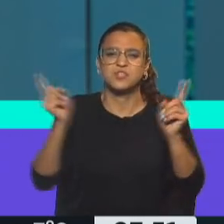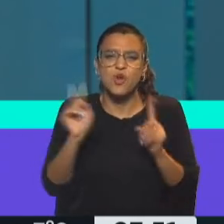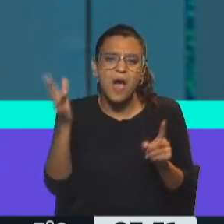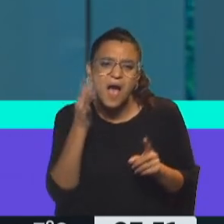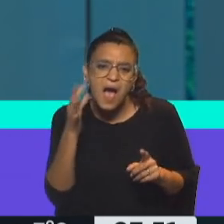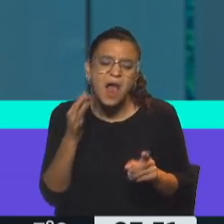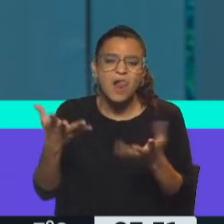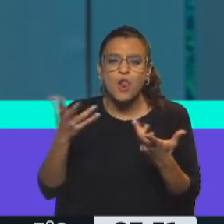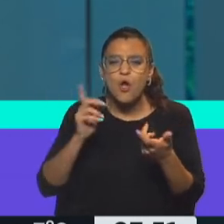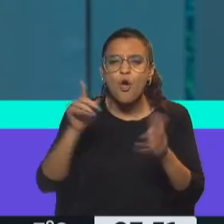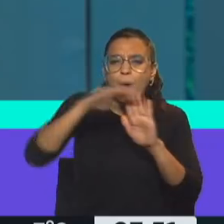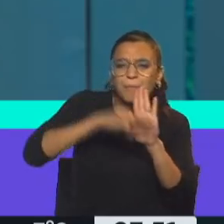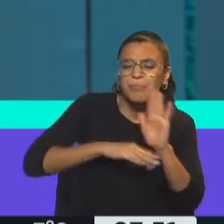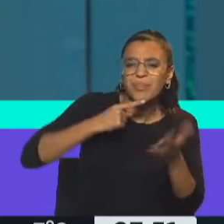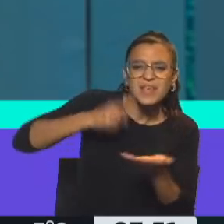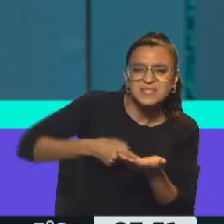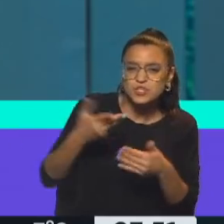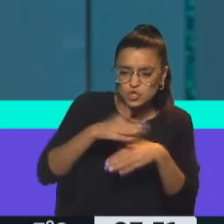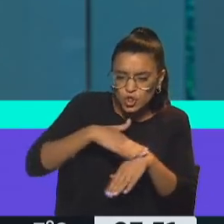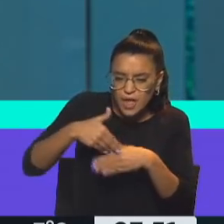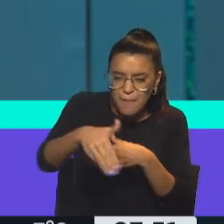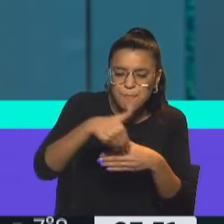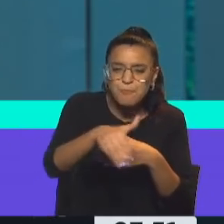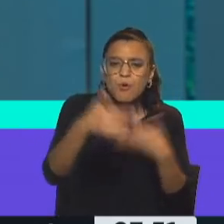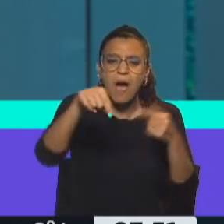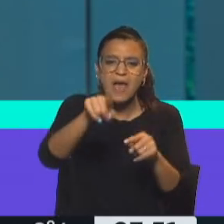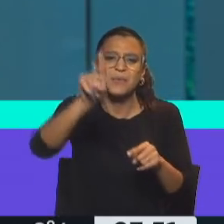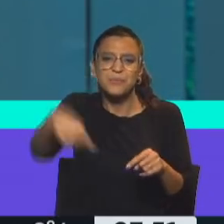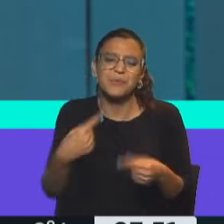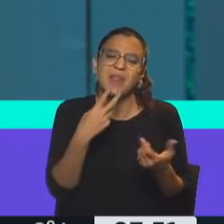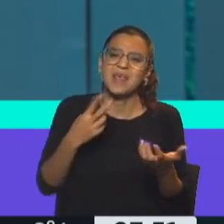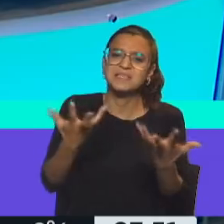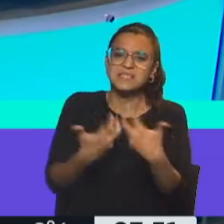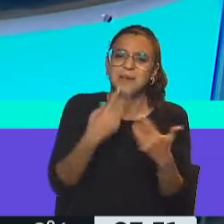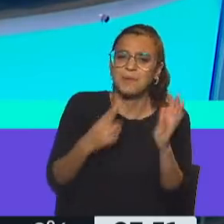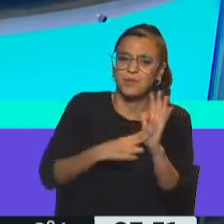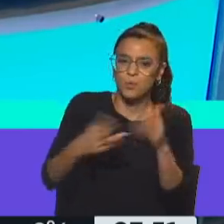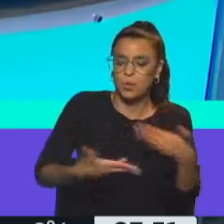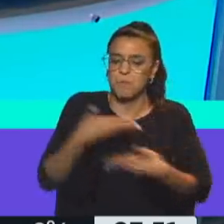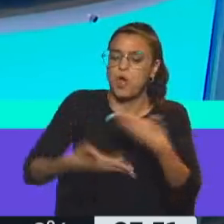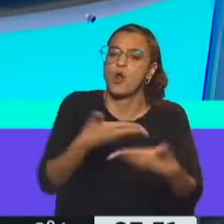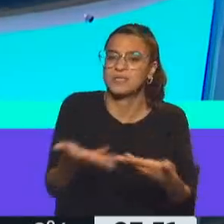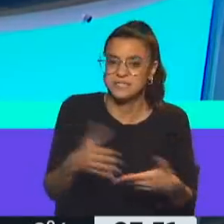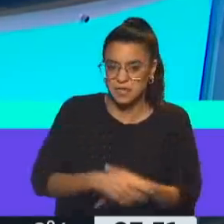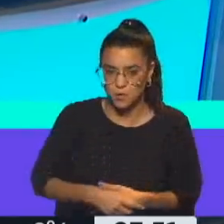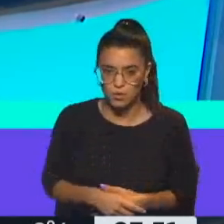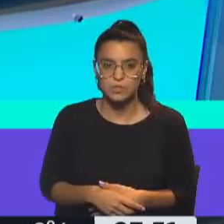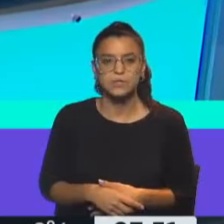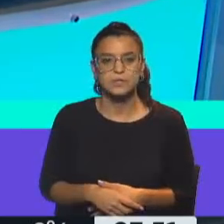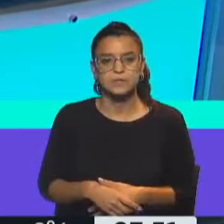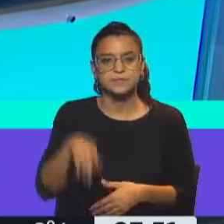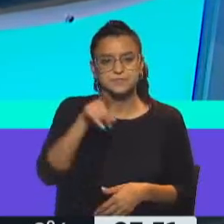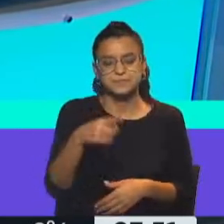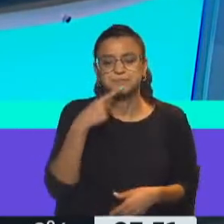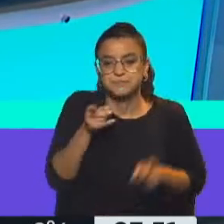bien alguna que otra medida que vaya saliendo en el tiempo y que haga un sistema tributario más progresivo, como se dice siempre. Flor, es